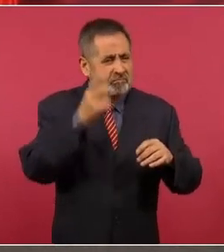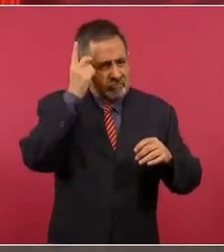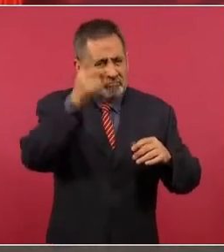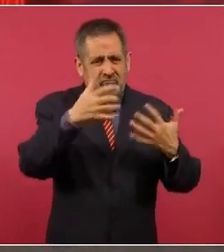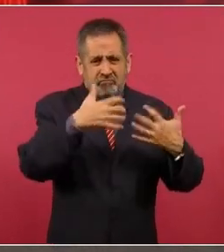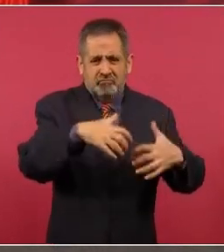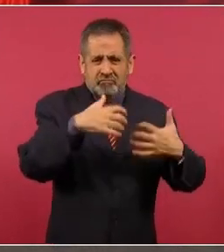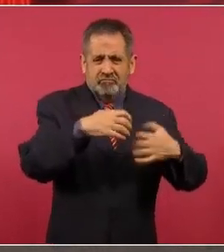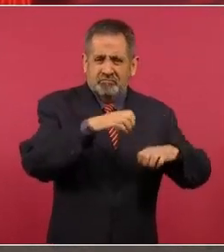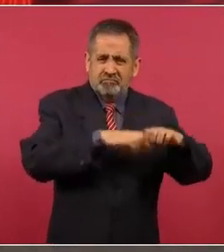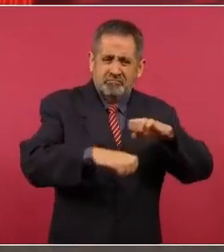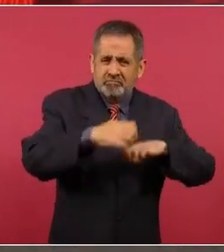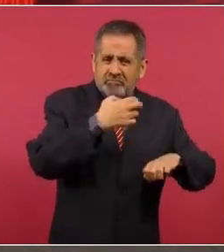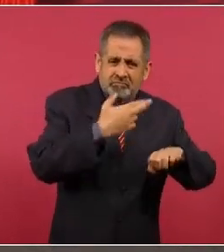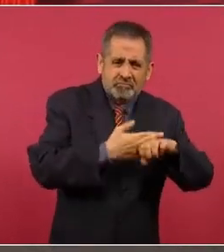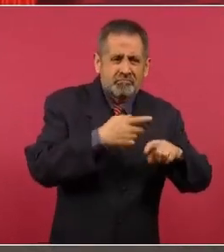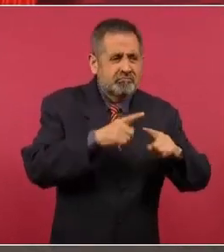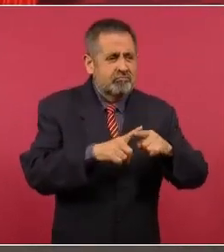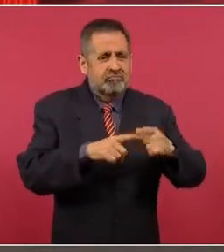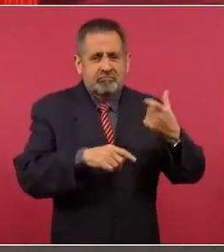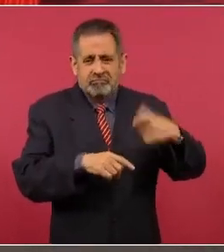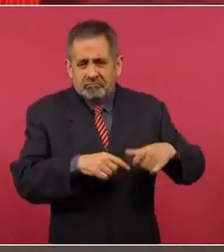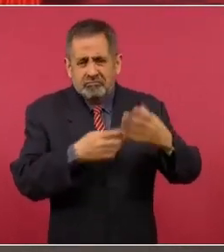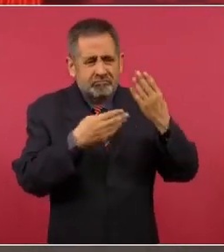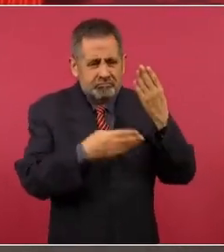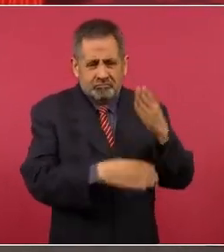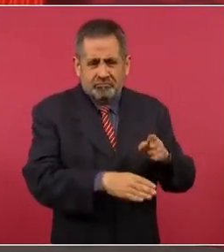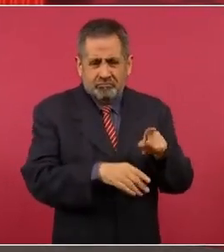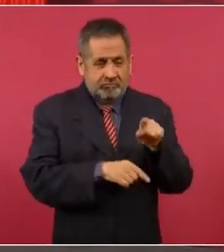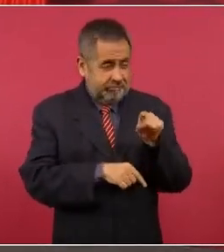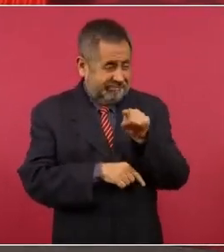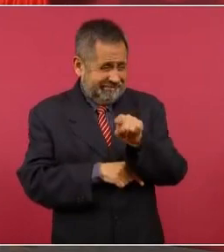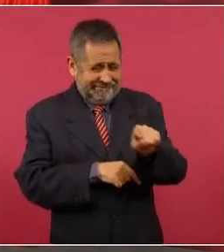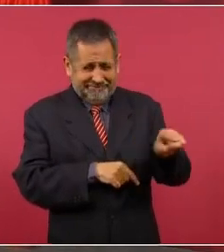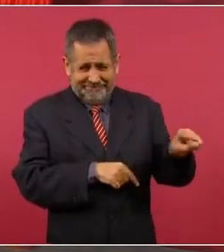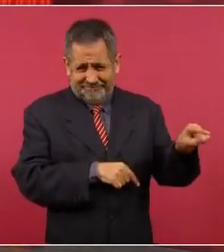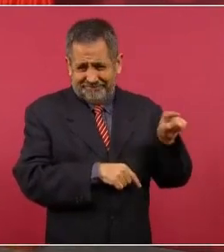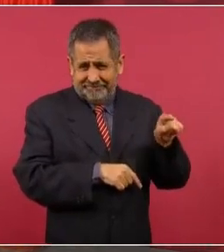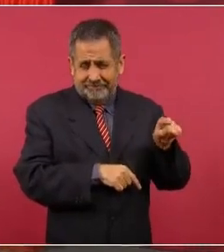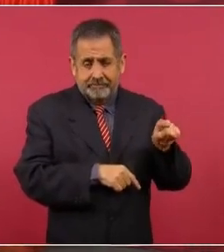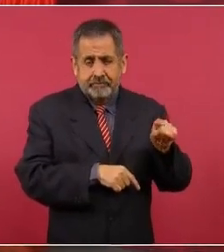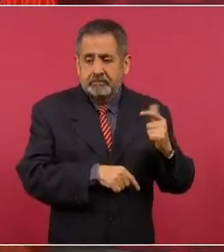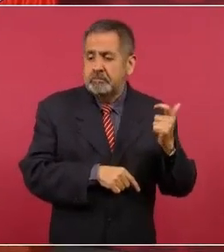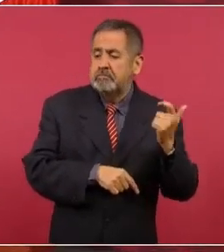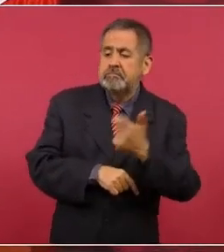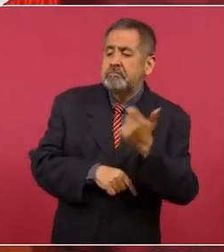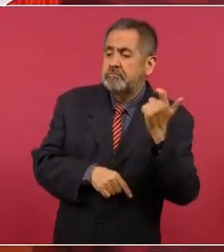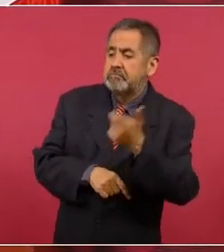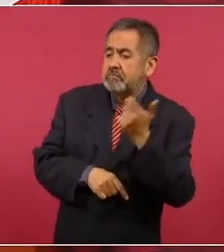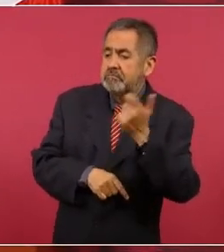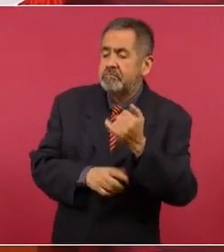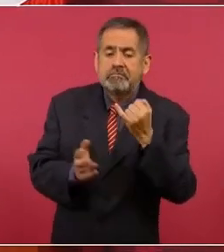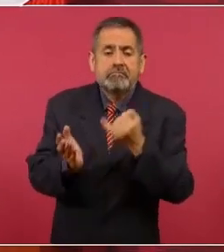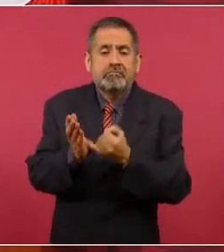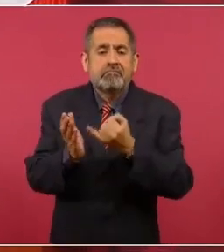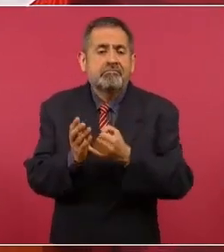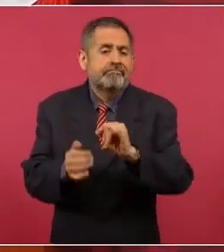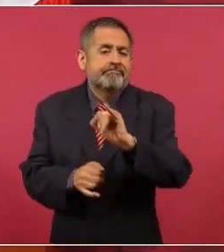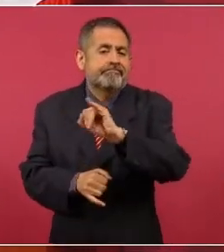y financieras, los bancos nunca pagaron impuestos,